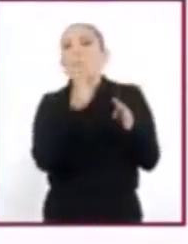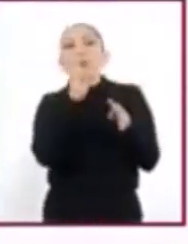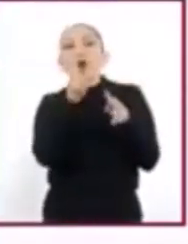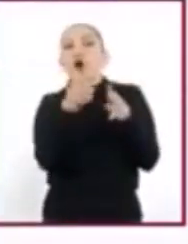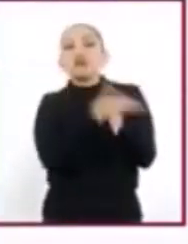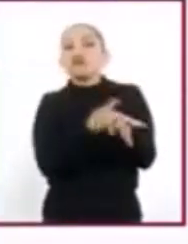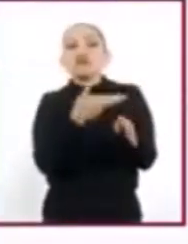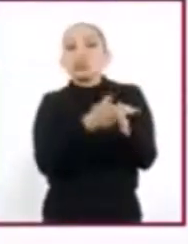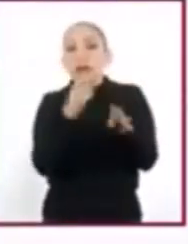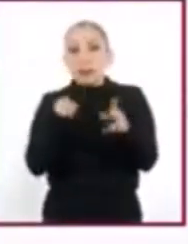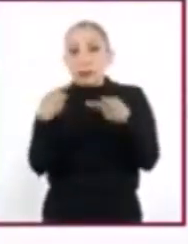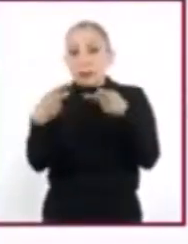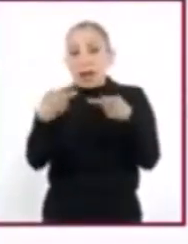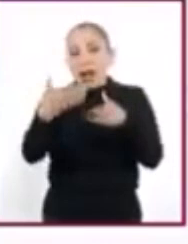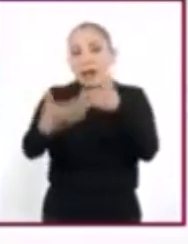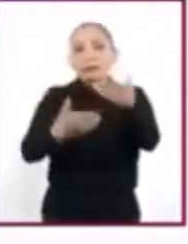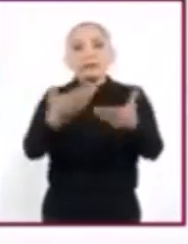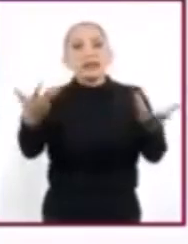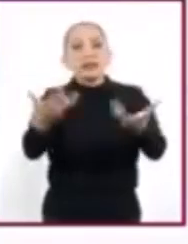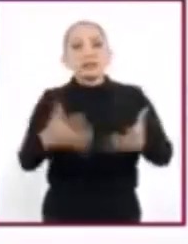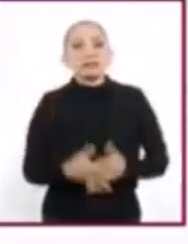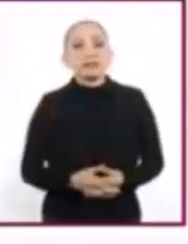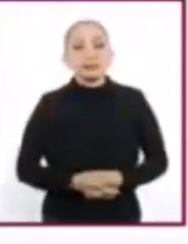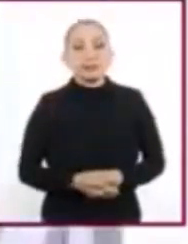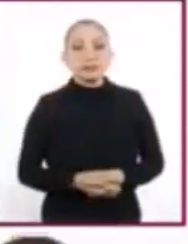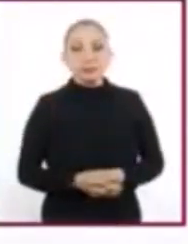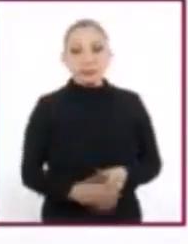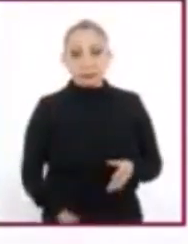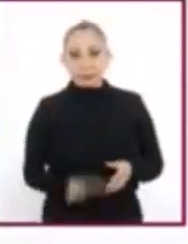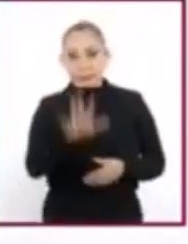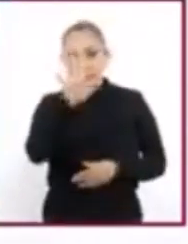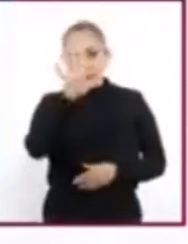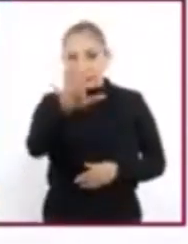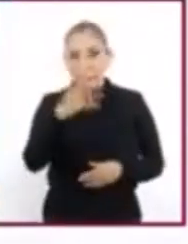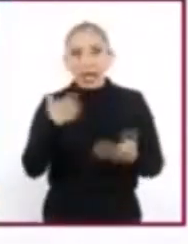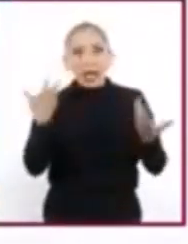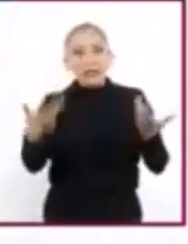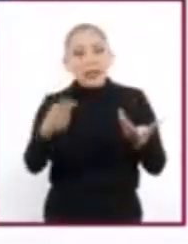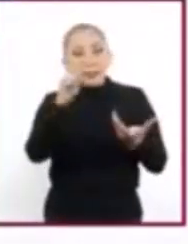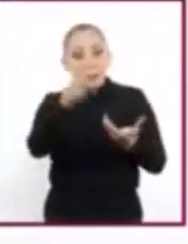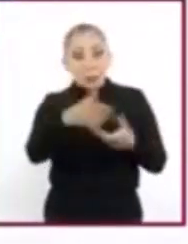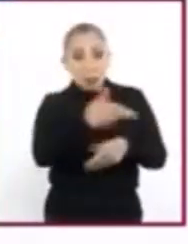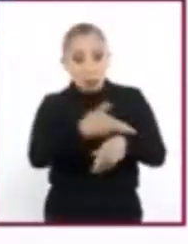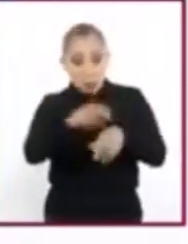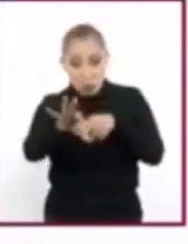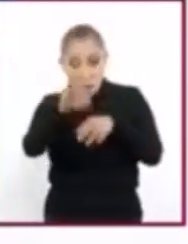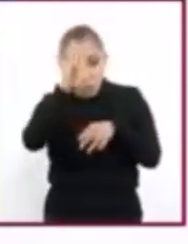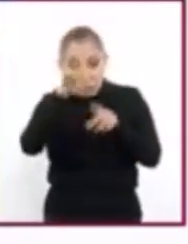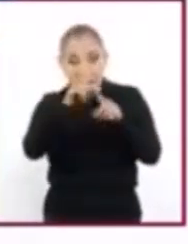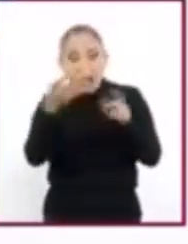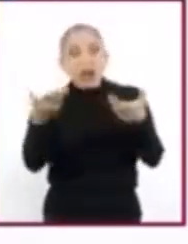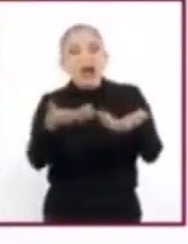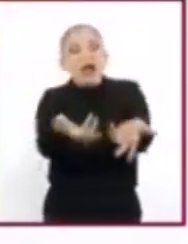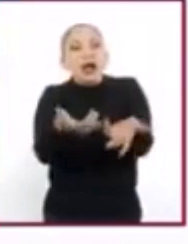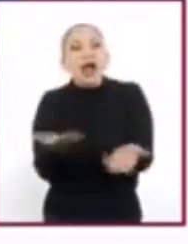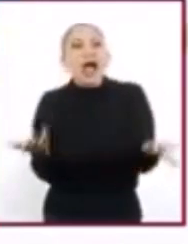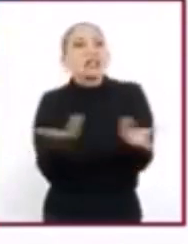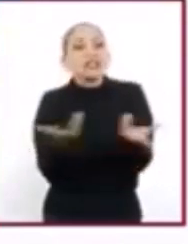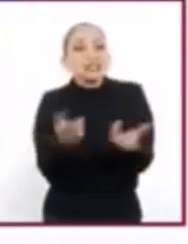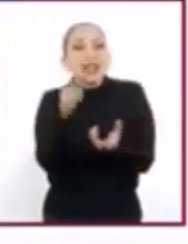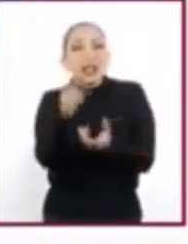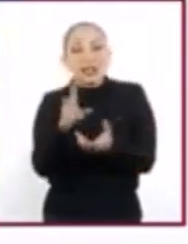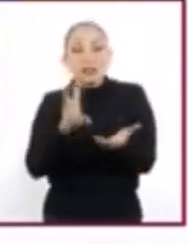elaborar un plan para llevarla a cabo. Cinco, llevar a la práctica la solución elegida. Seis,